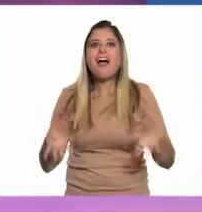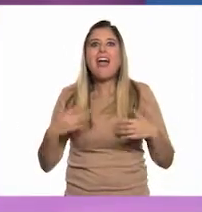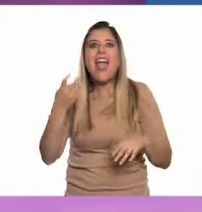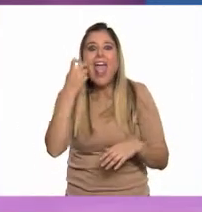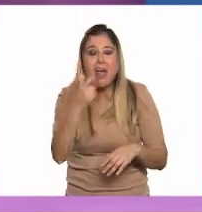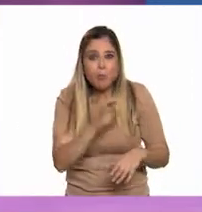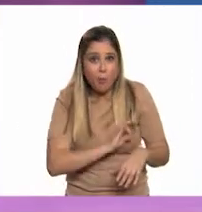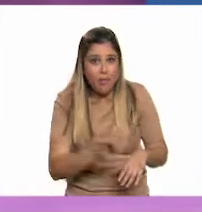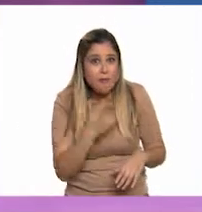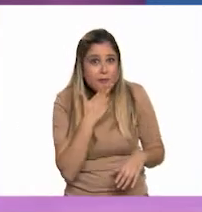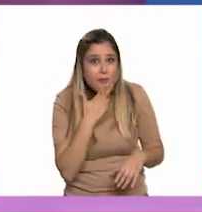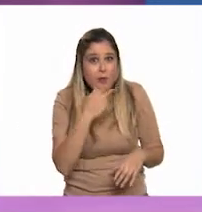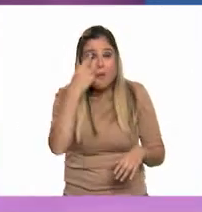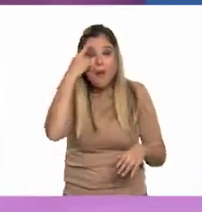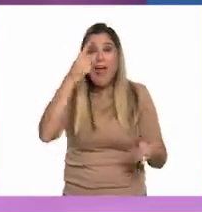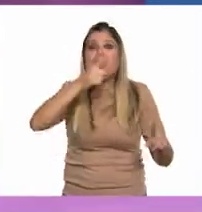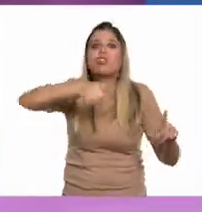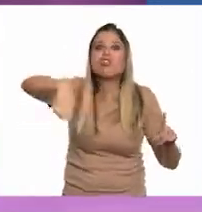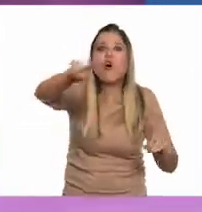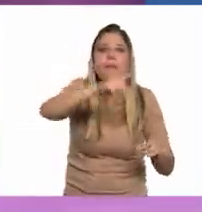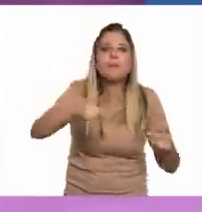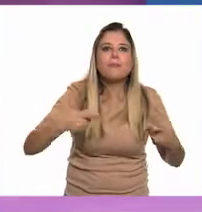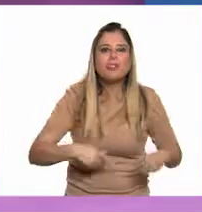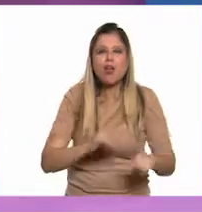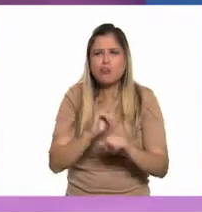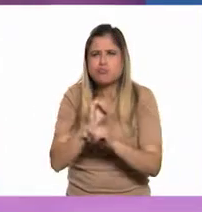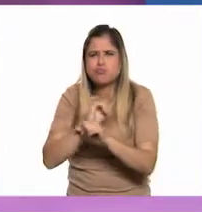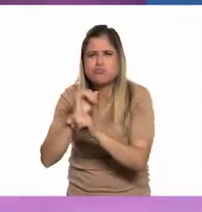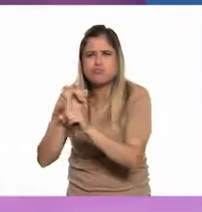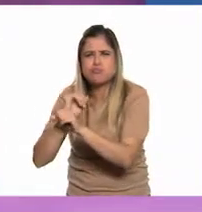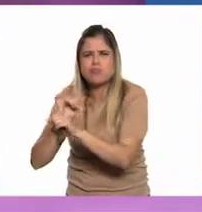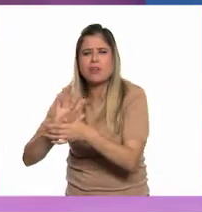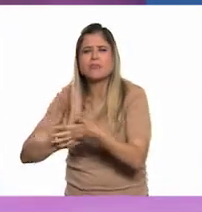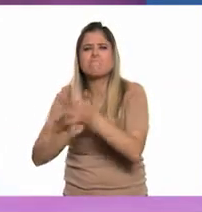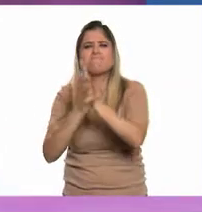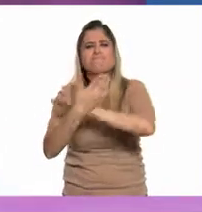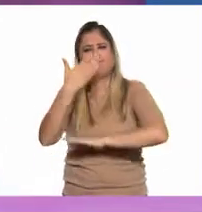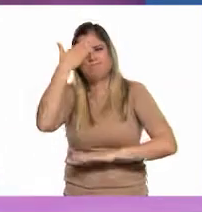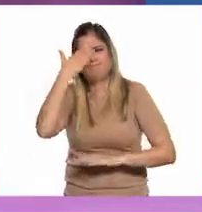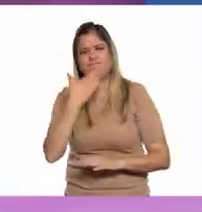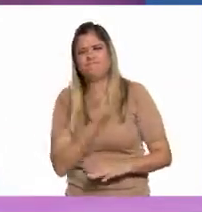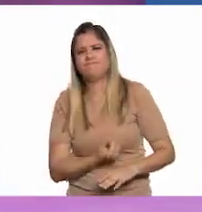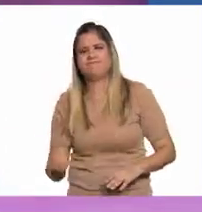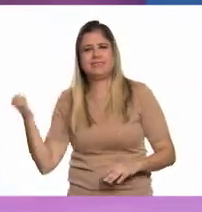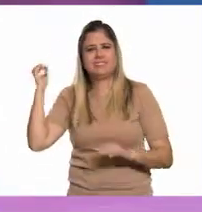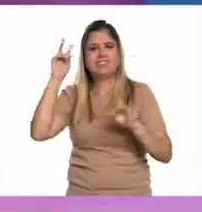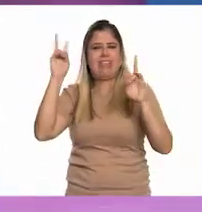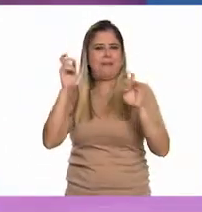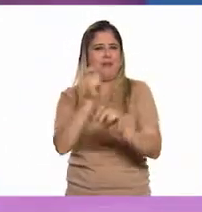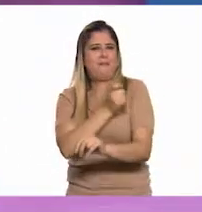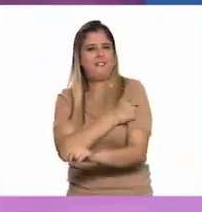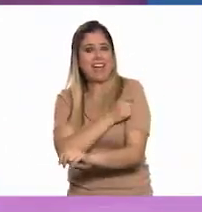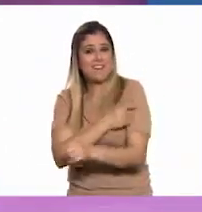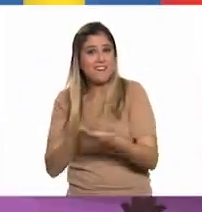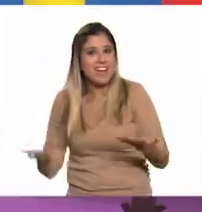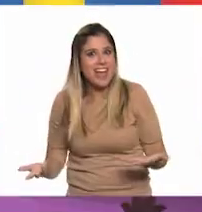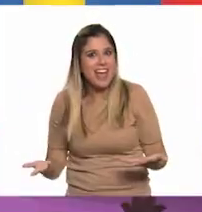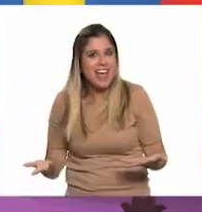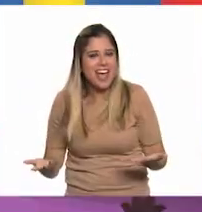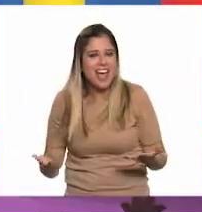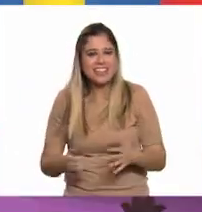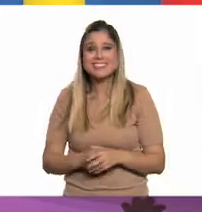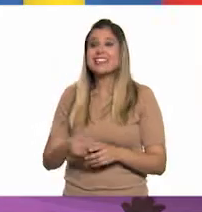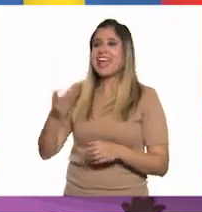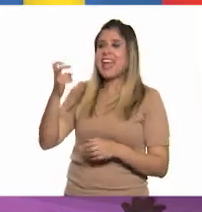serviría para que todos podamos investigar y nos volvamos especialistas en el tema? Así